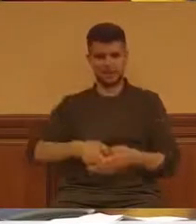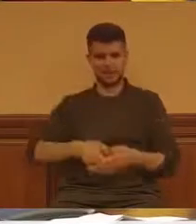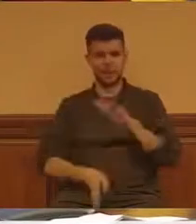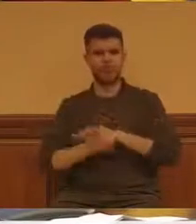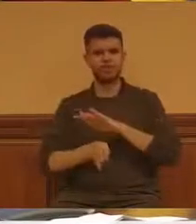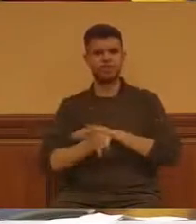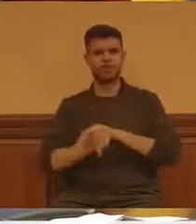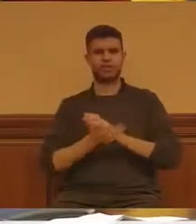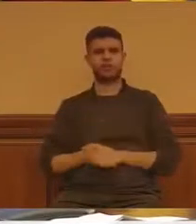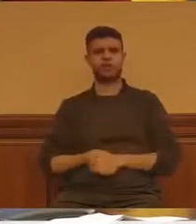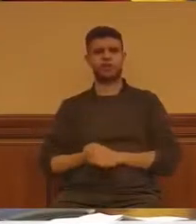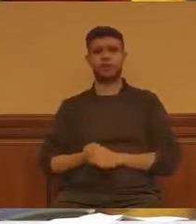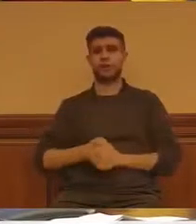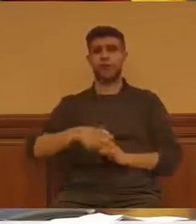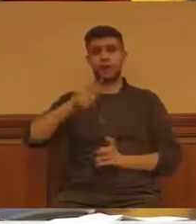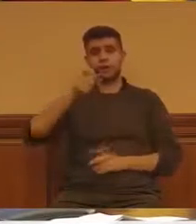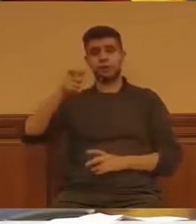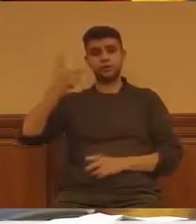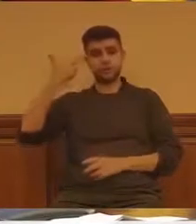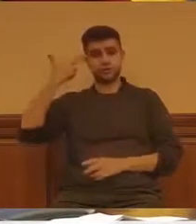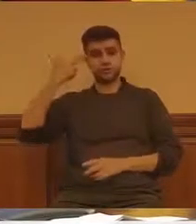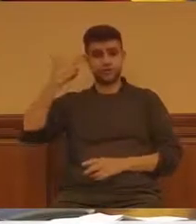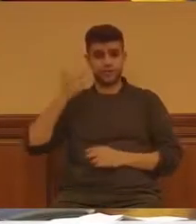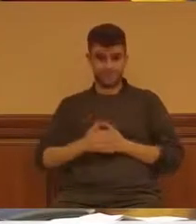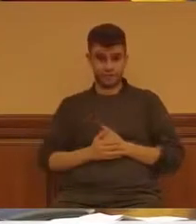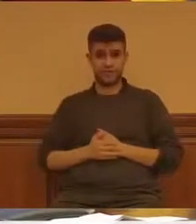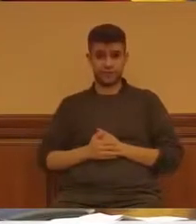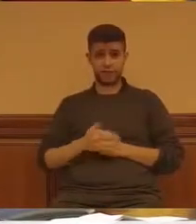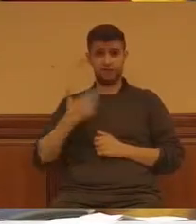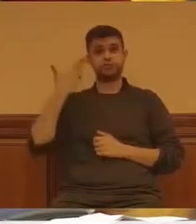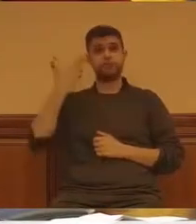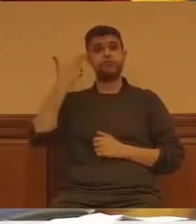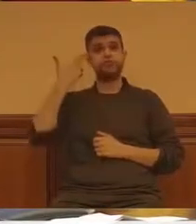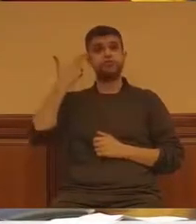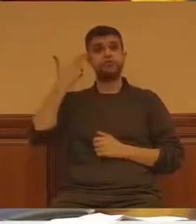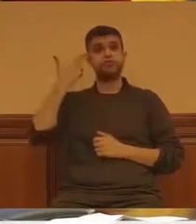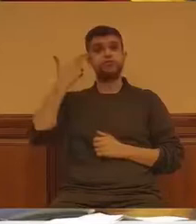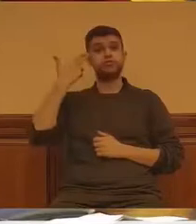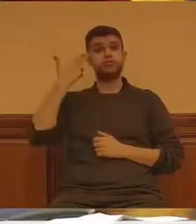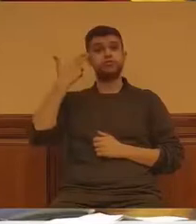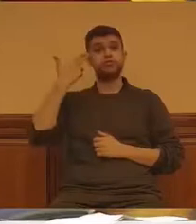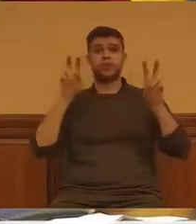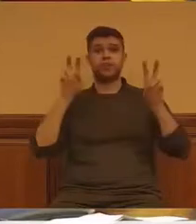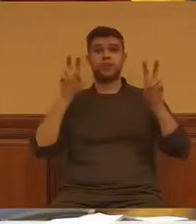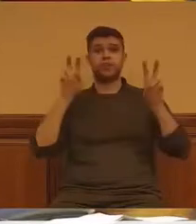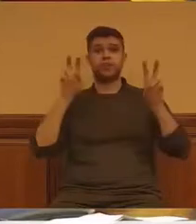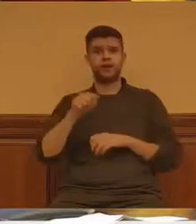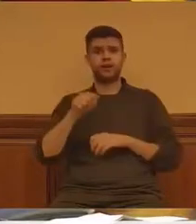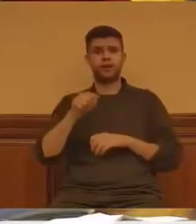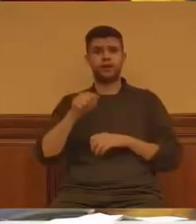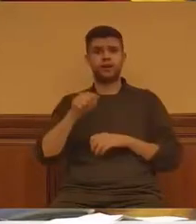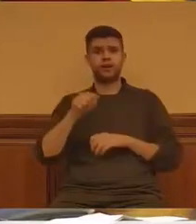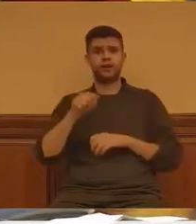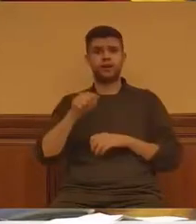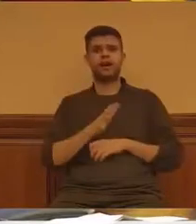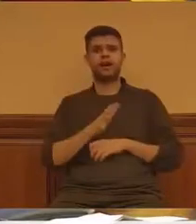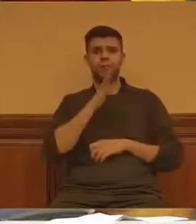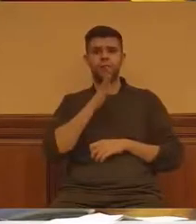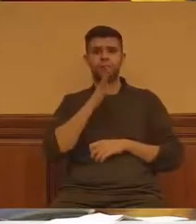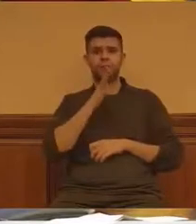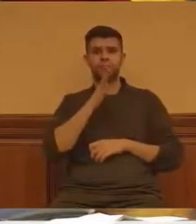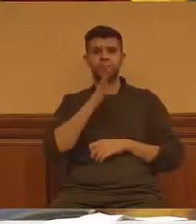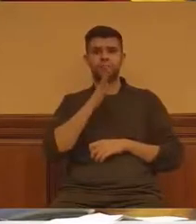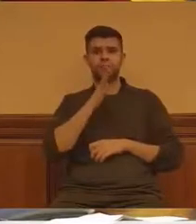señoras y señores concejales, el suicidio, nada menos, es la segunda causa de mortalidad entre la juventud.